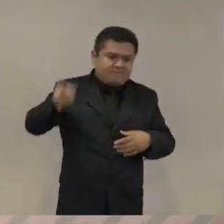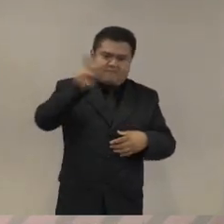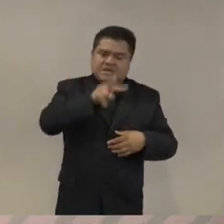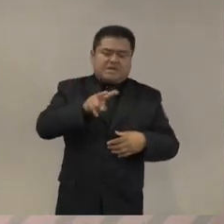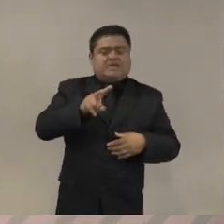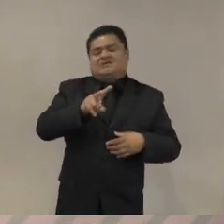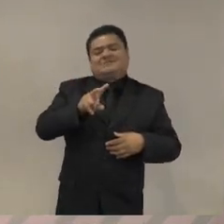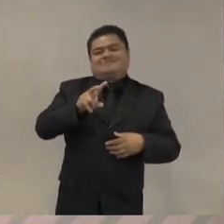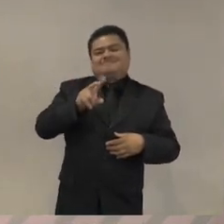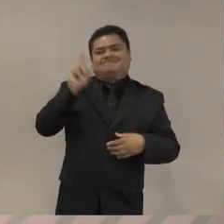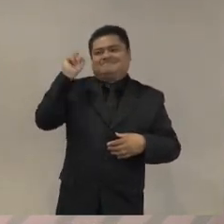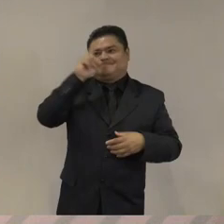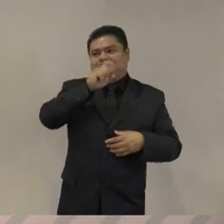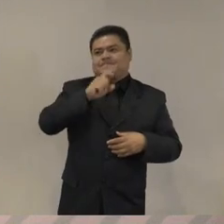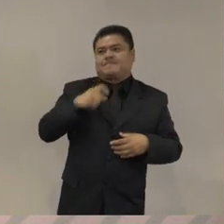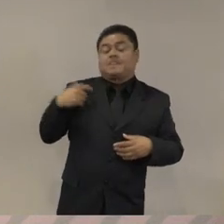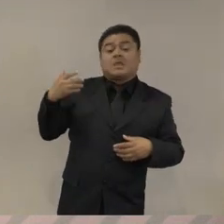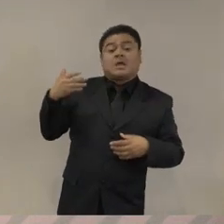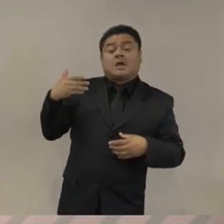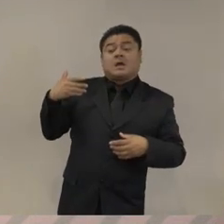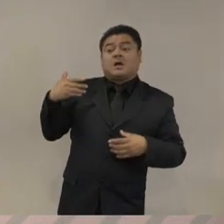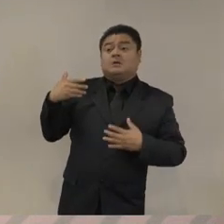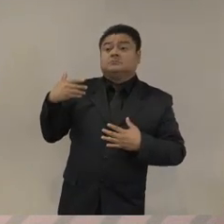solo que esto lo dije hace cinco o seis años